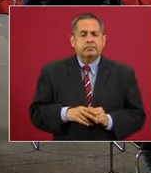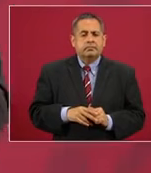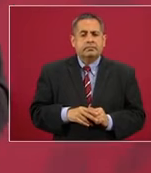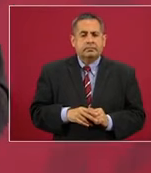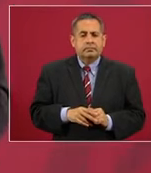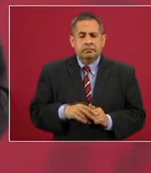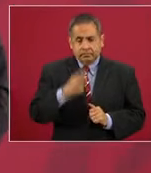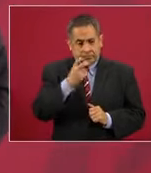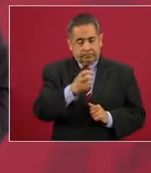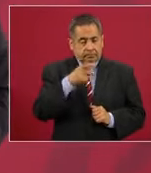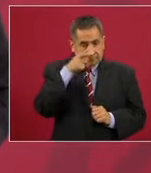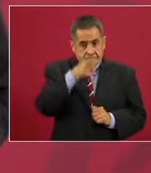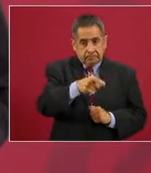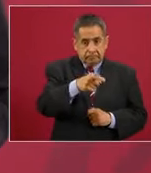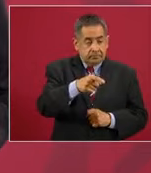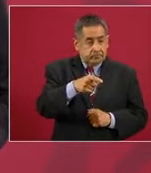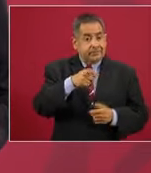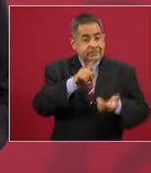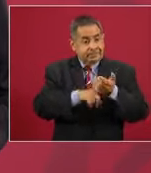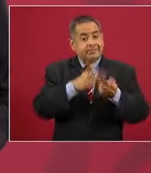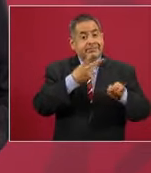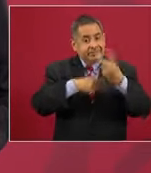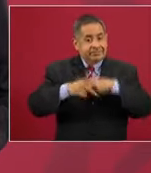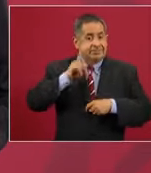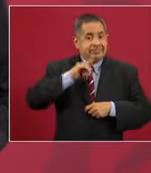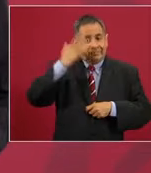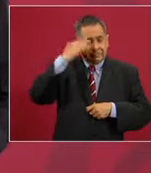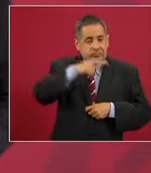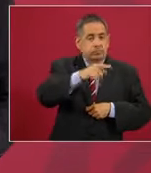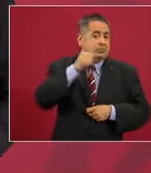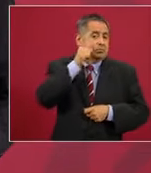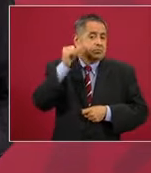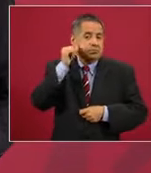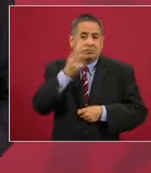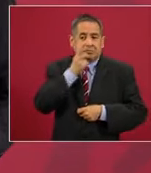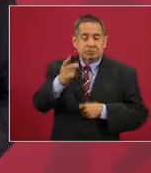Y ahí es donde llegaba la señora esta que mencionó ayer,